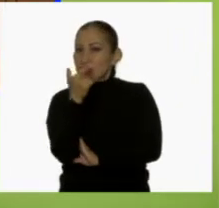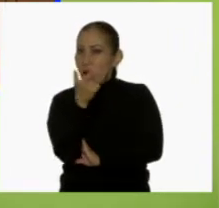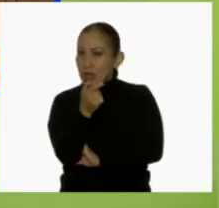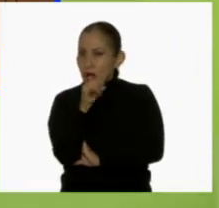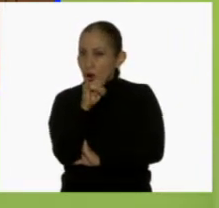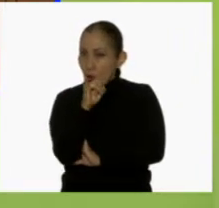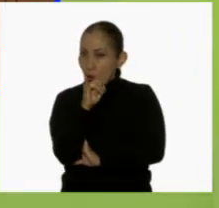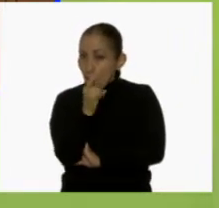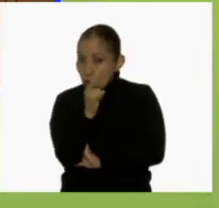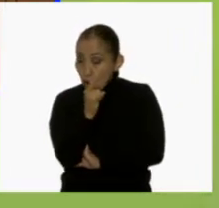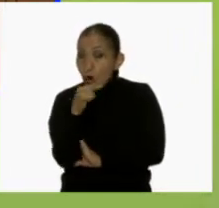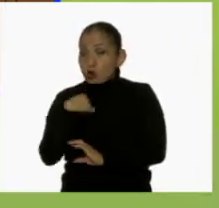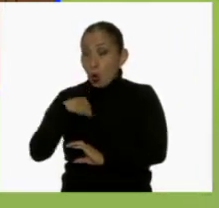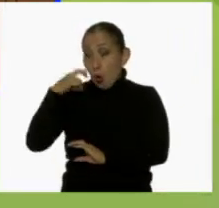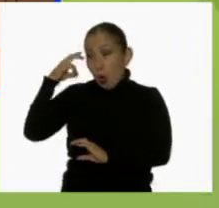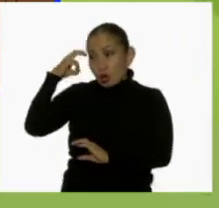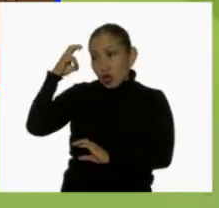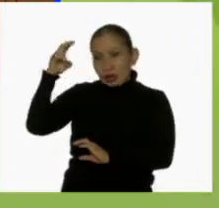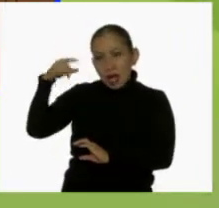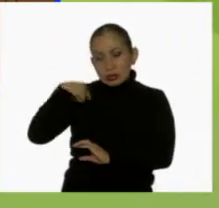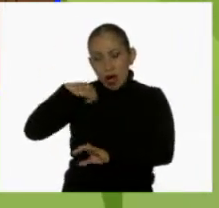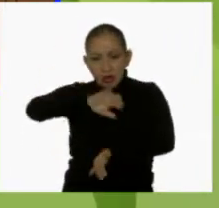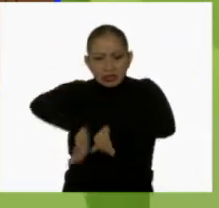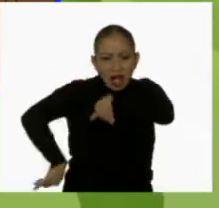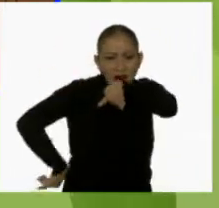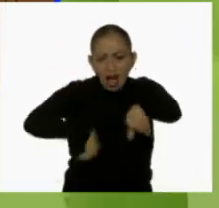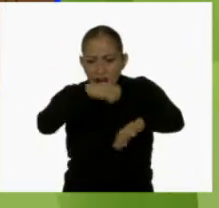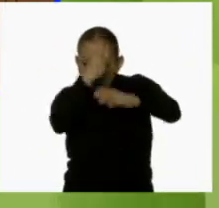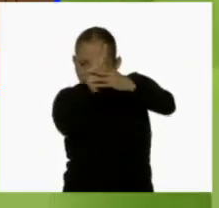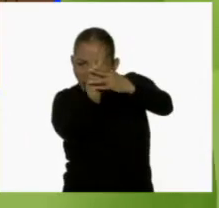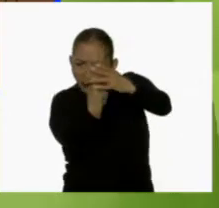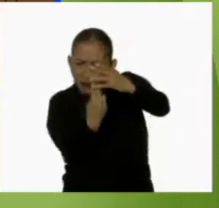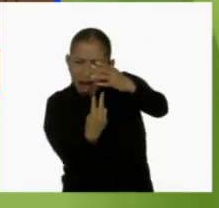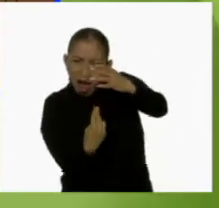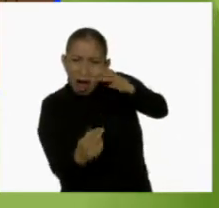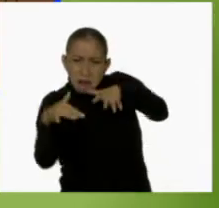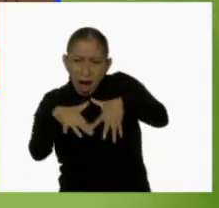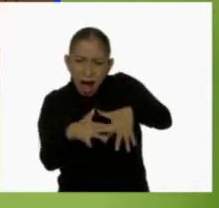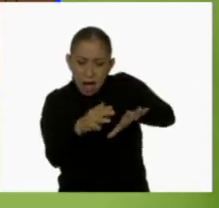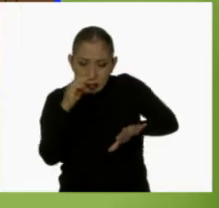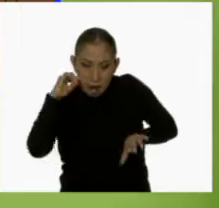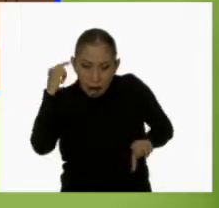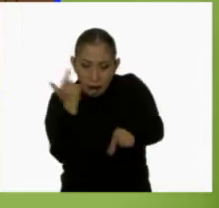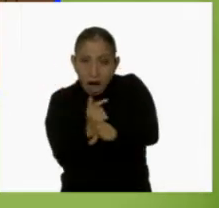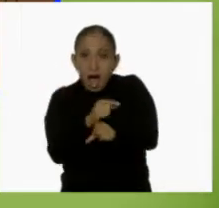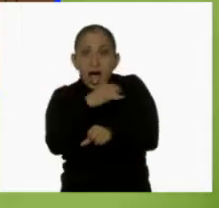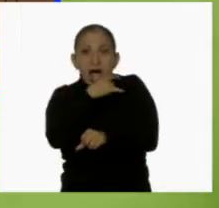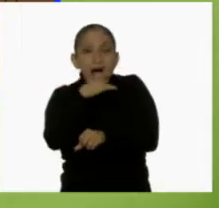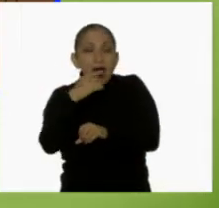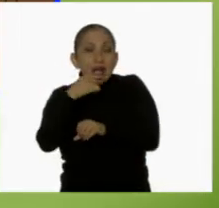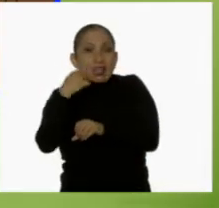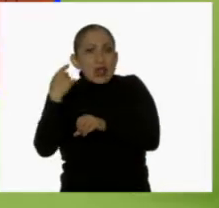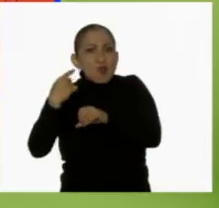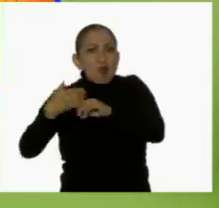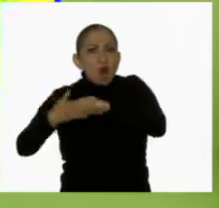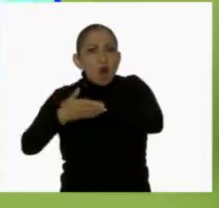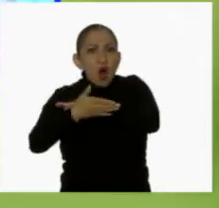de julio soñé que nadaba hasta el fondo del mar y vi a un tiburón. Y